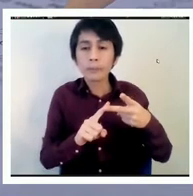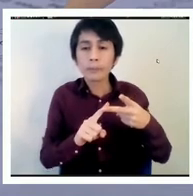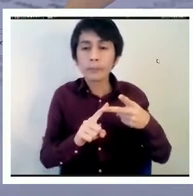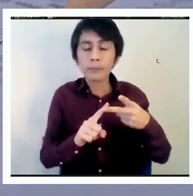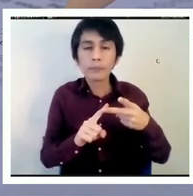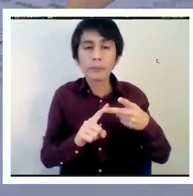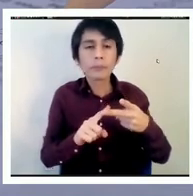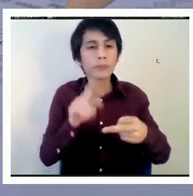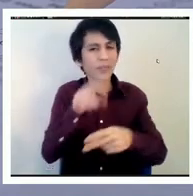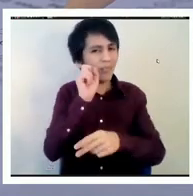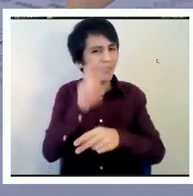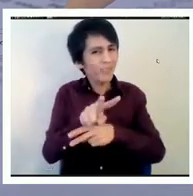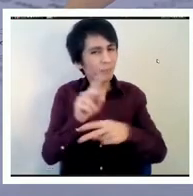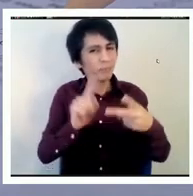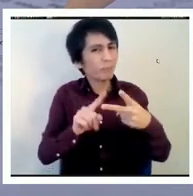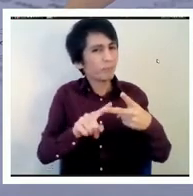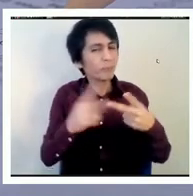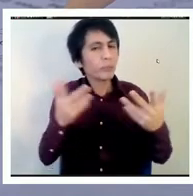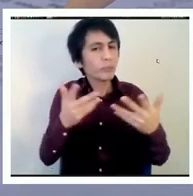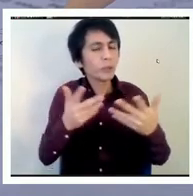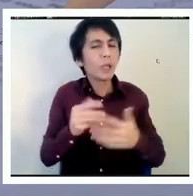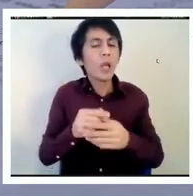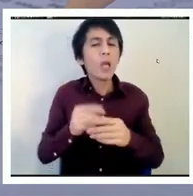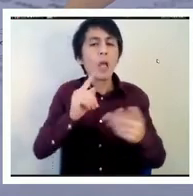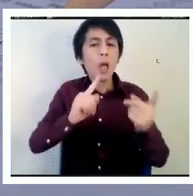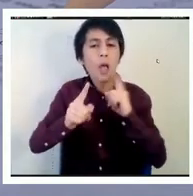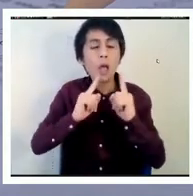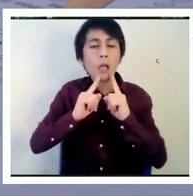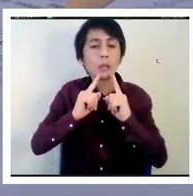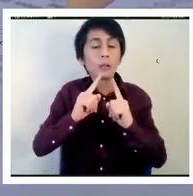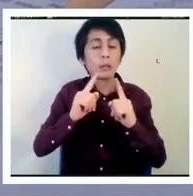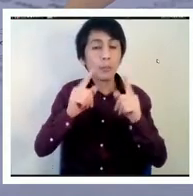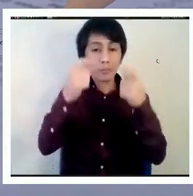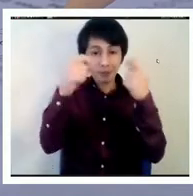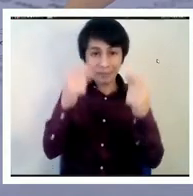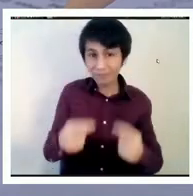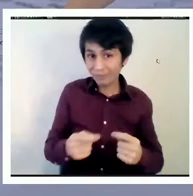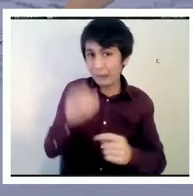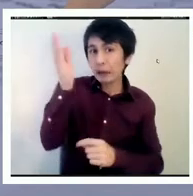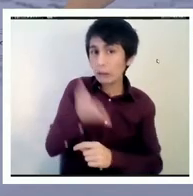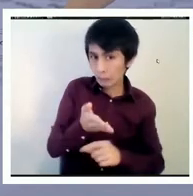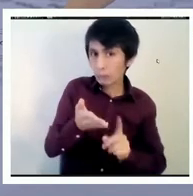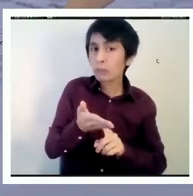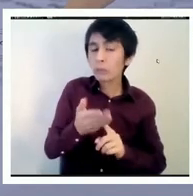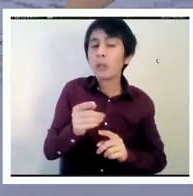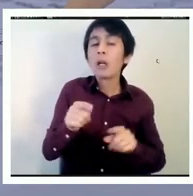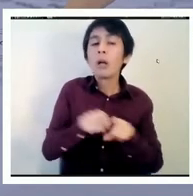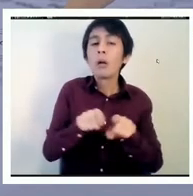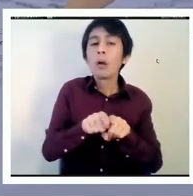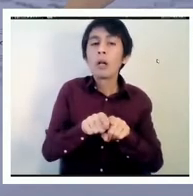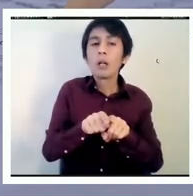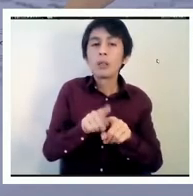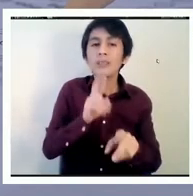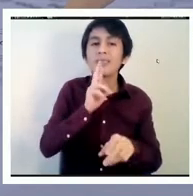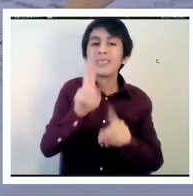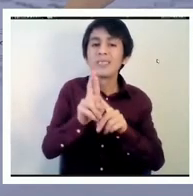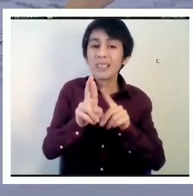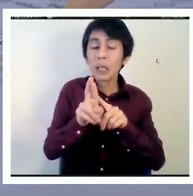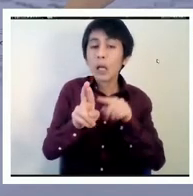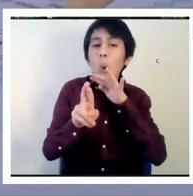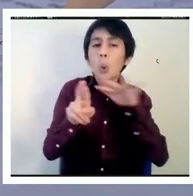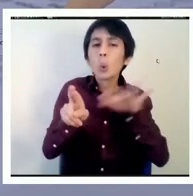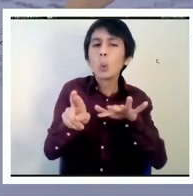vimos la cancelación de los exámenes y la producción de resultados utilizando estimaciones